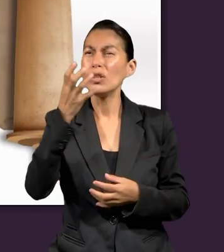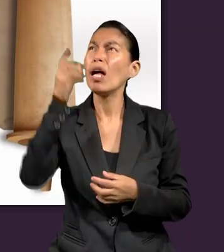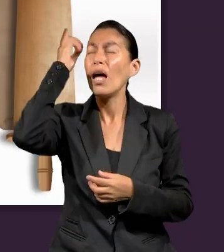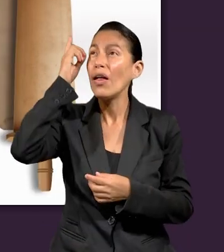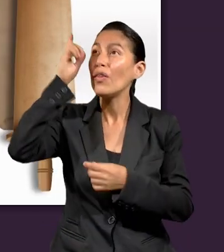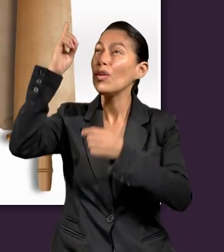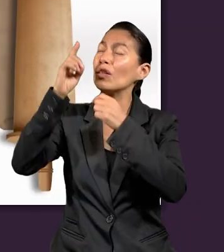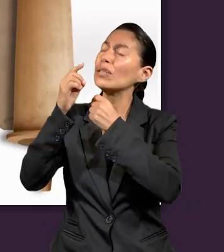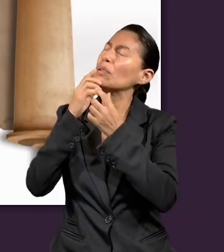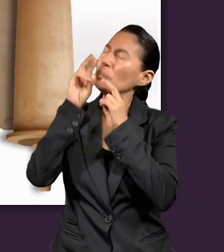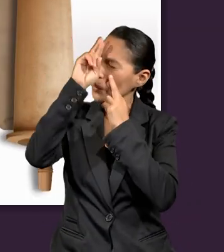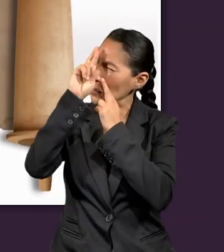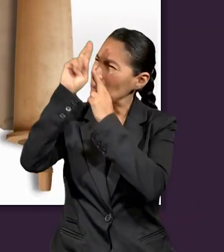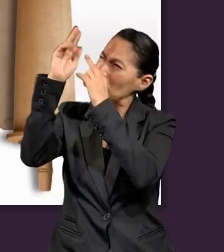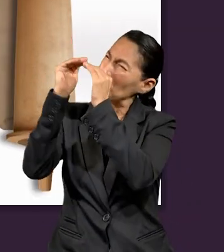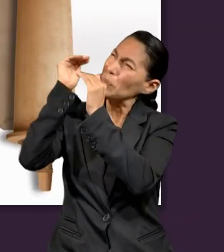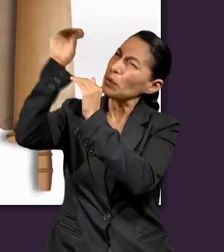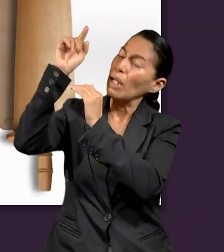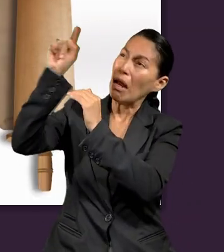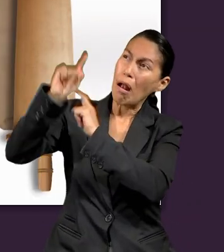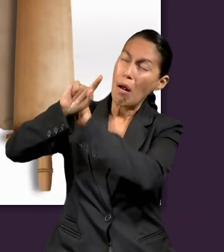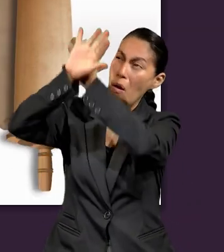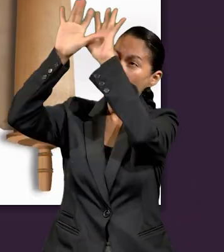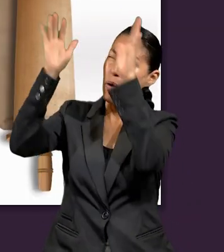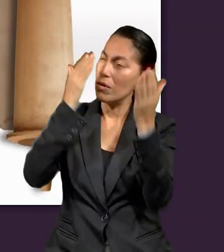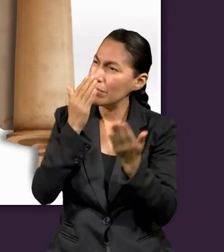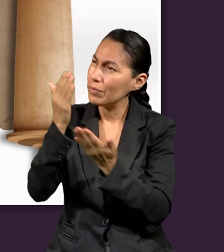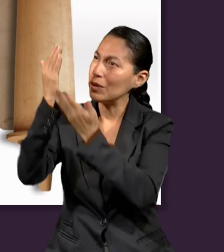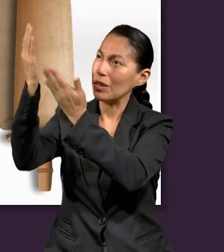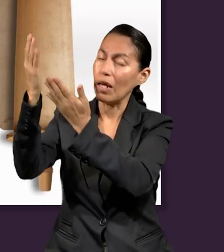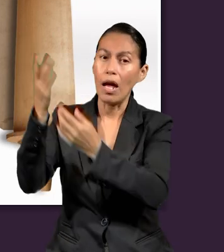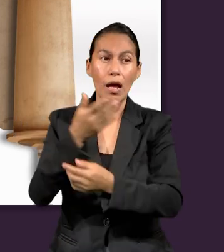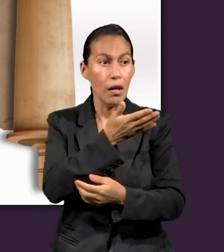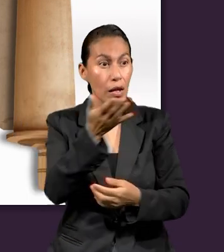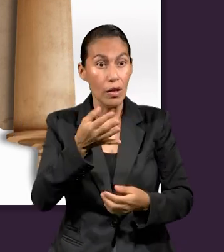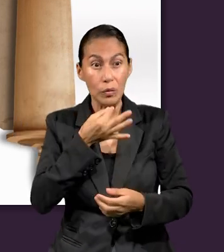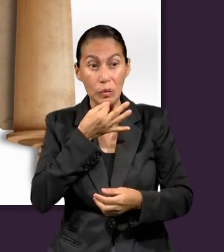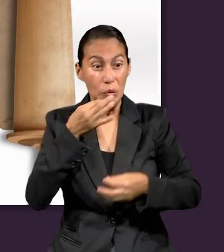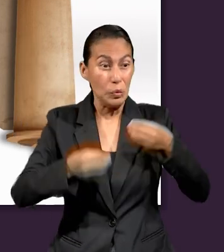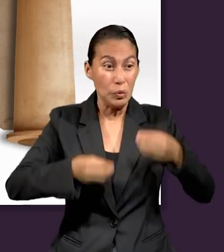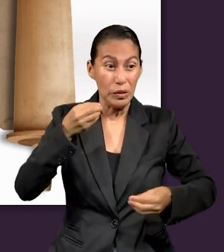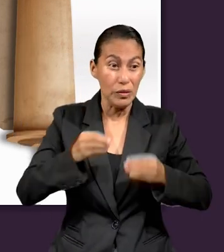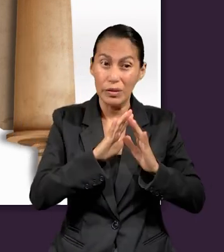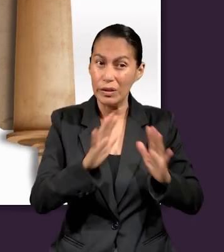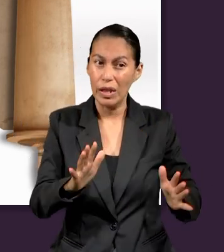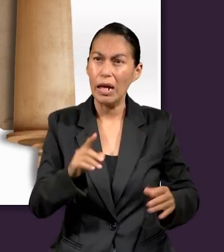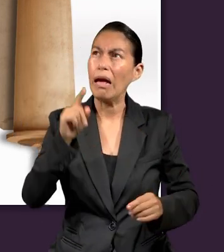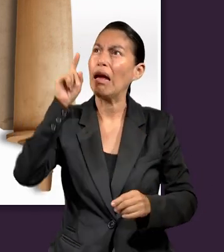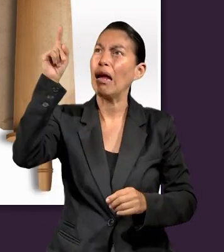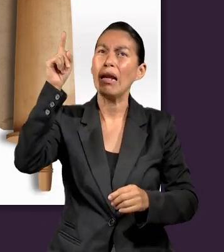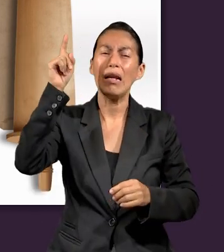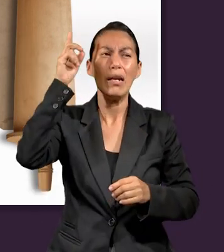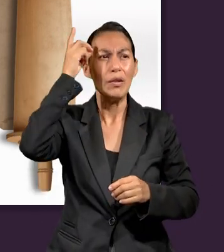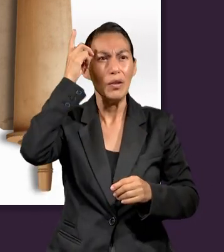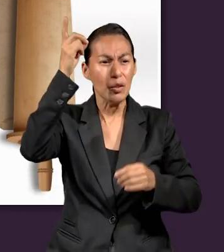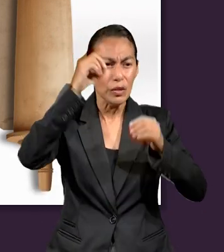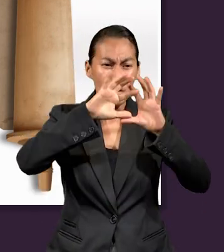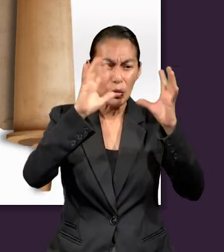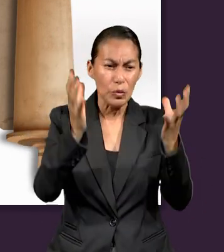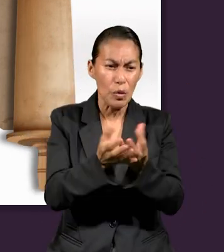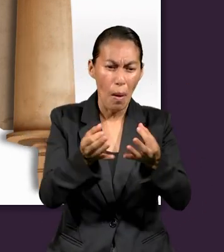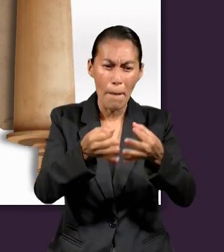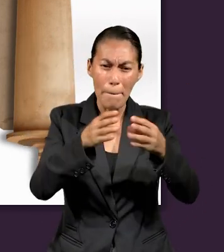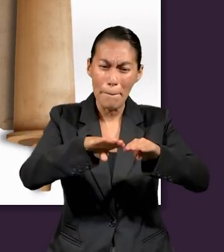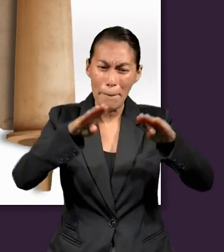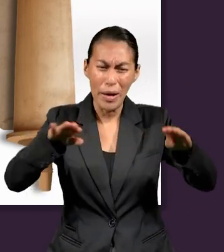Decía a gran voz, temen a Dios y denle gloria, porque ha llegado la hora de su visión, y adoran al que hizo el cielo y la tierra, el